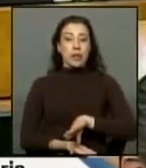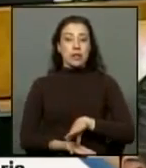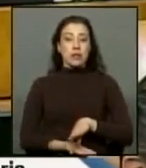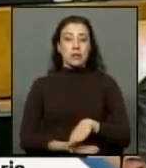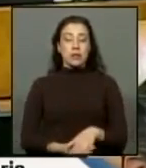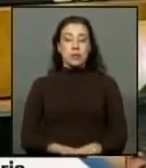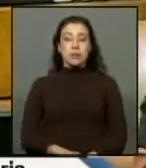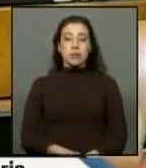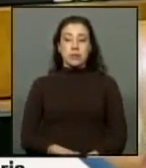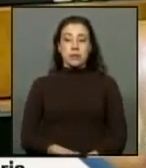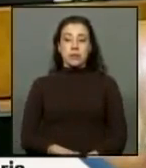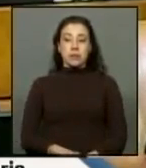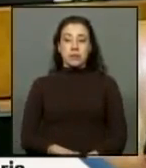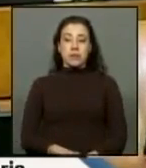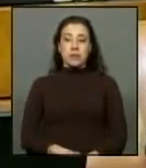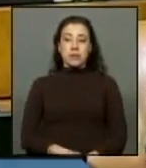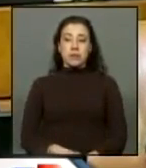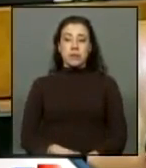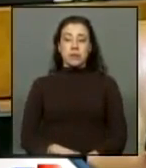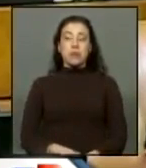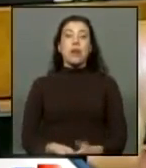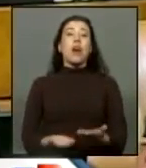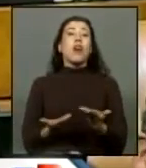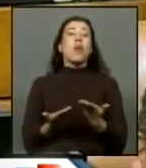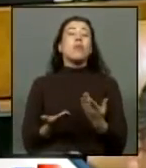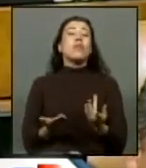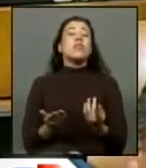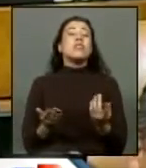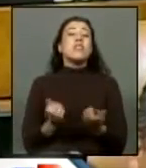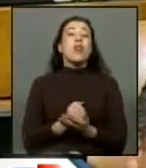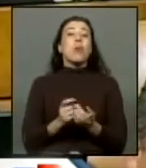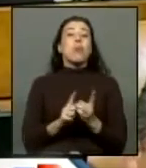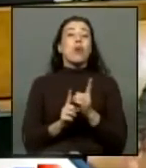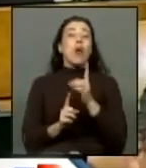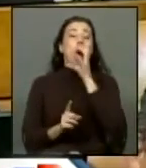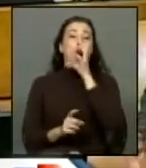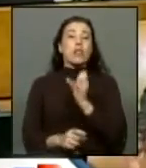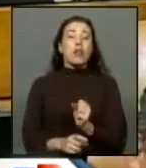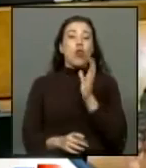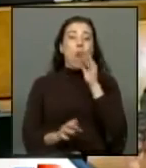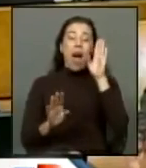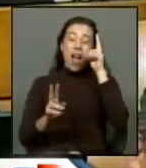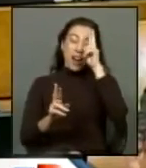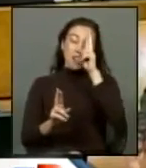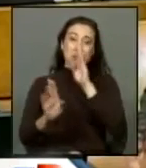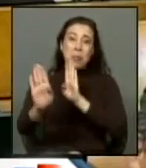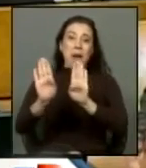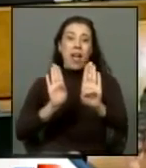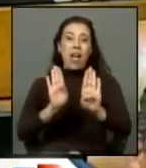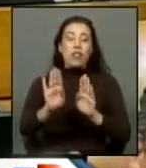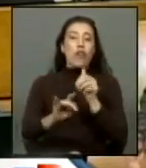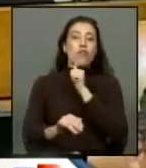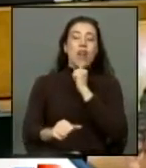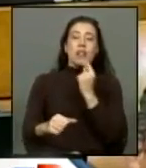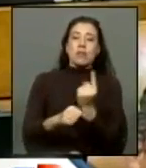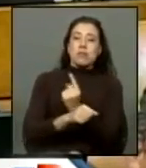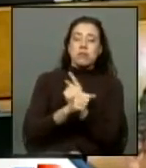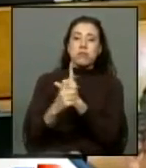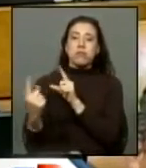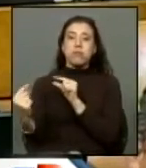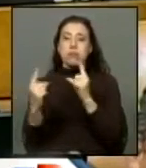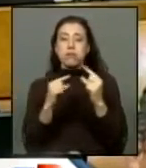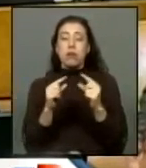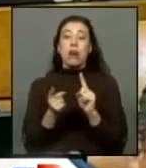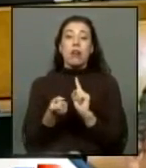llegamos por la intolerancia por la falta de diálogo y que trajo